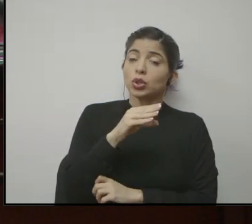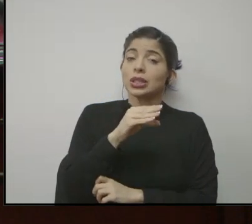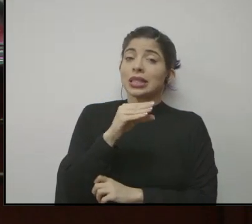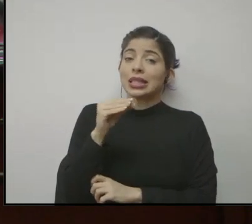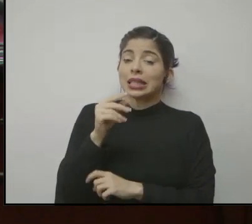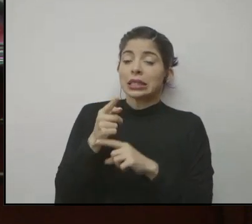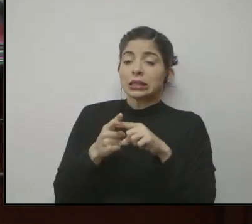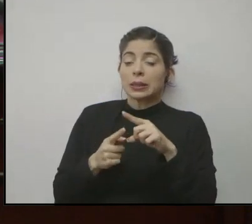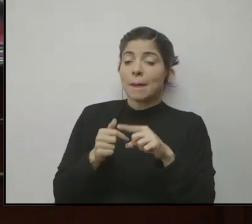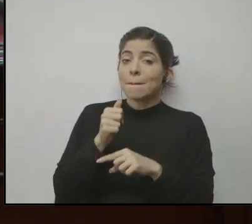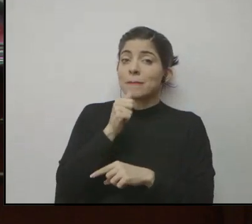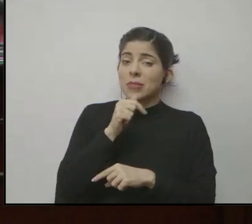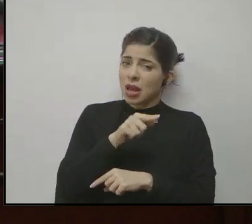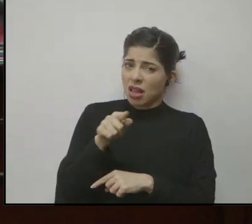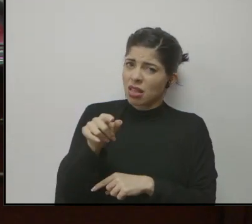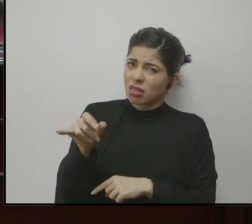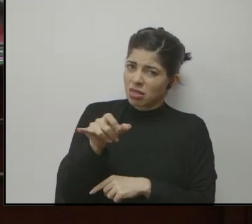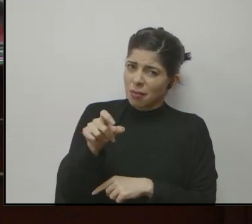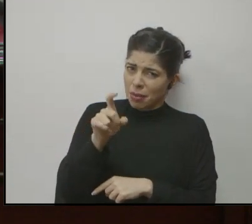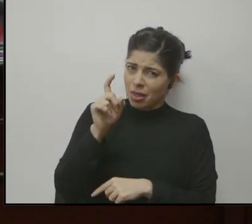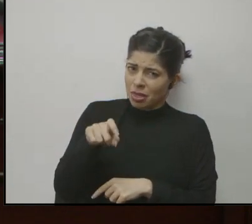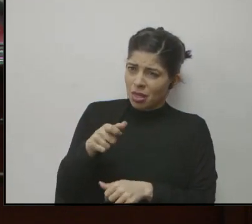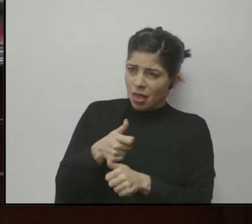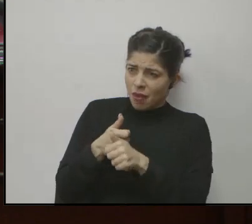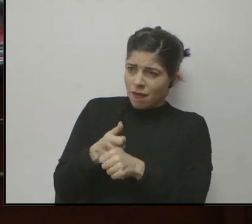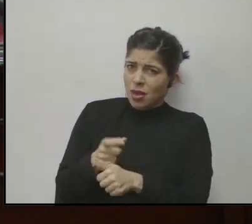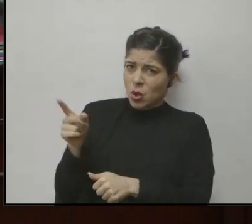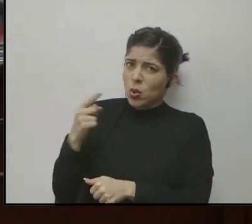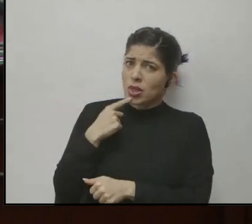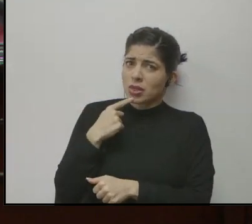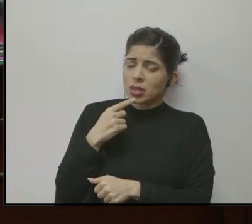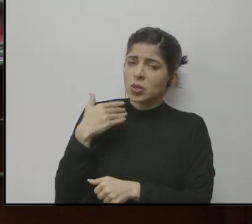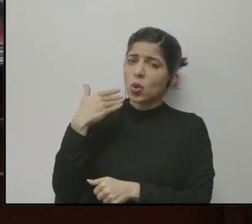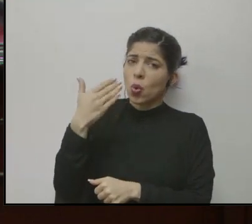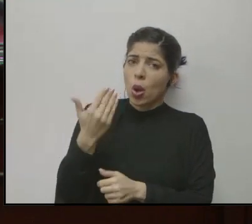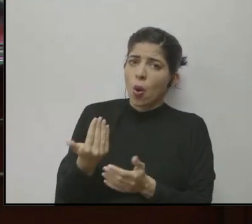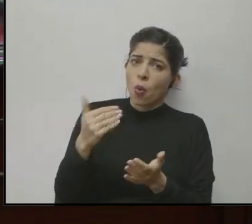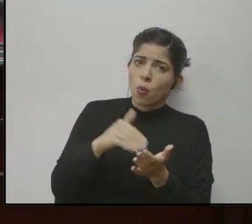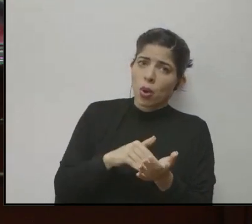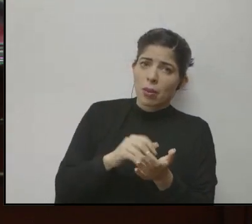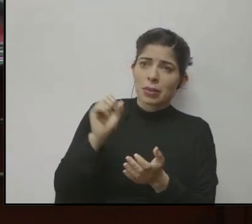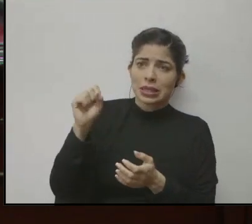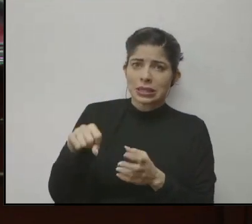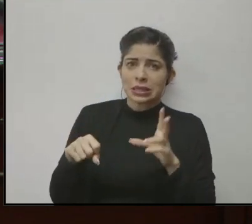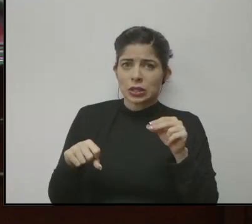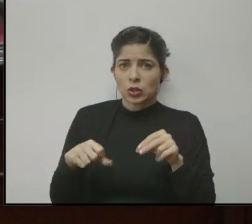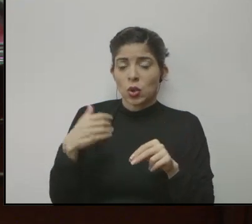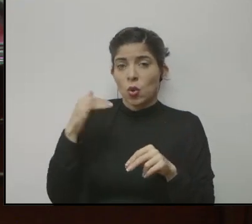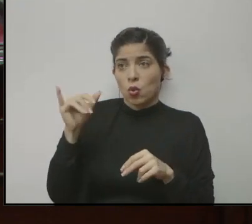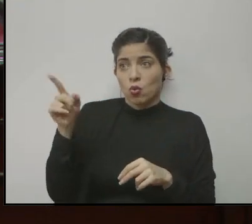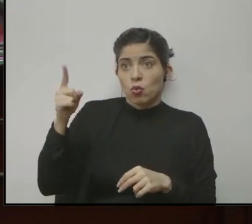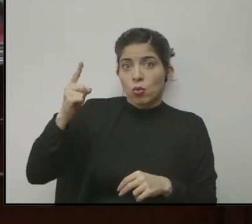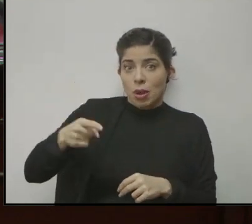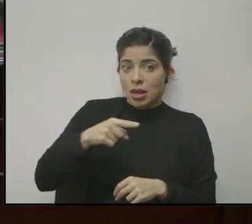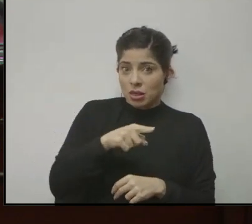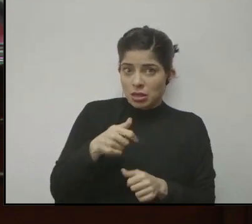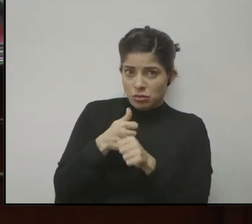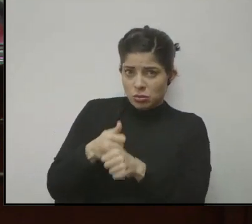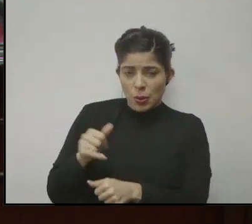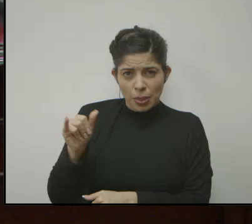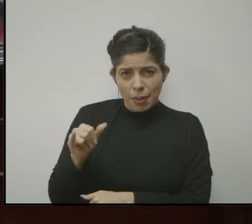y semiprivados también tienen que cumplir la indicación de volver o no a clases físicas cuando la Ministra lo indique.